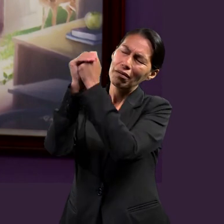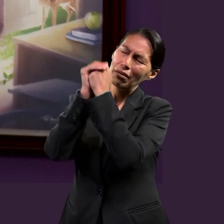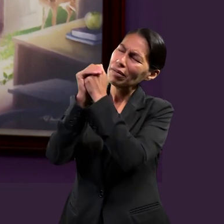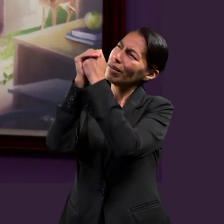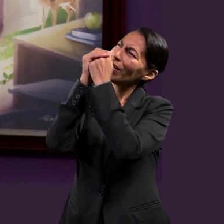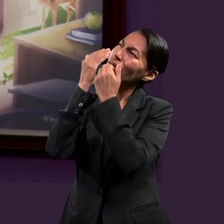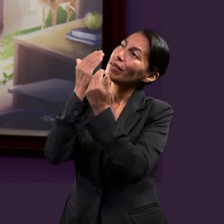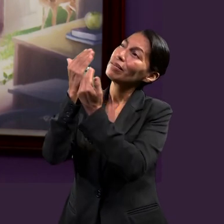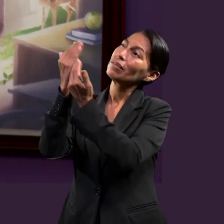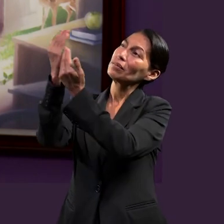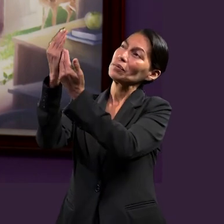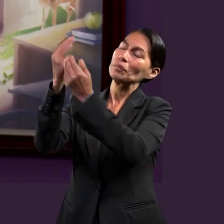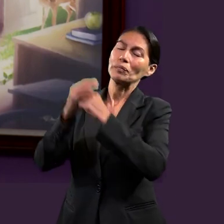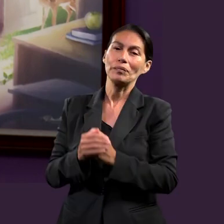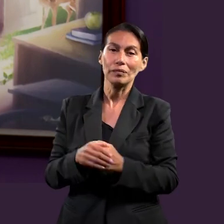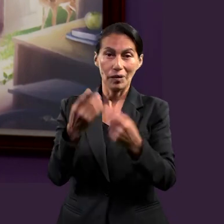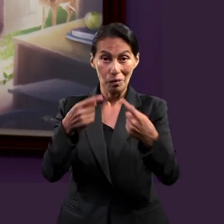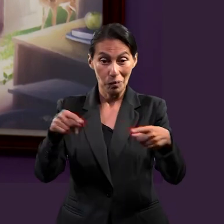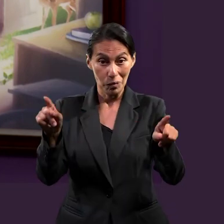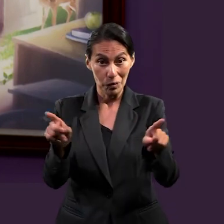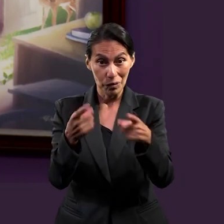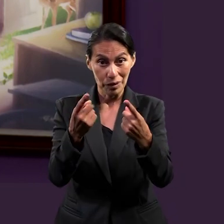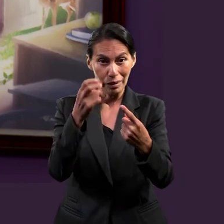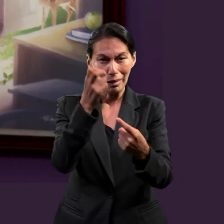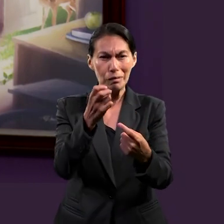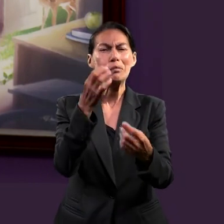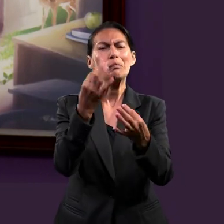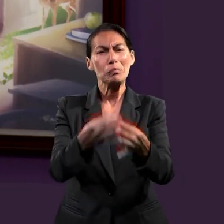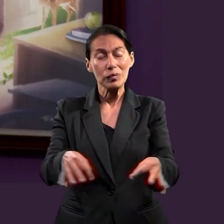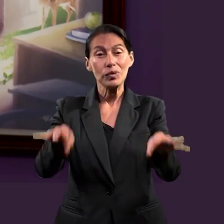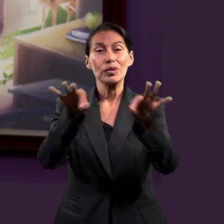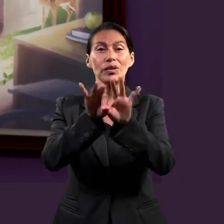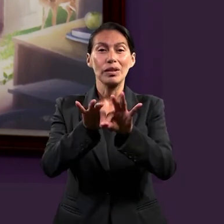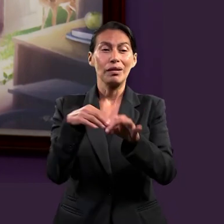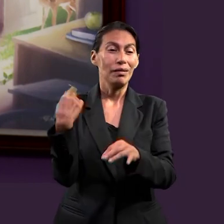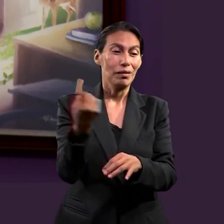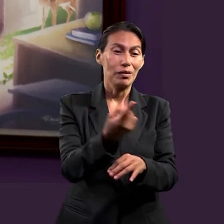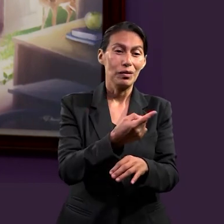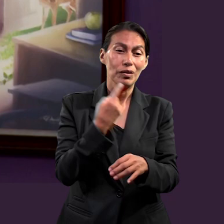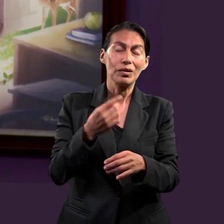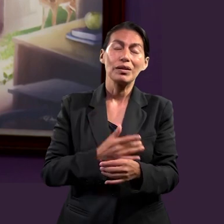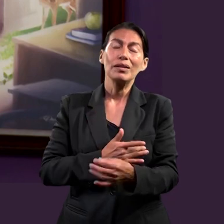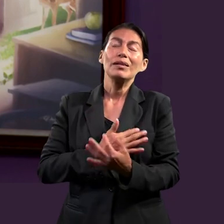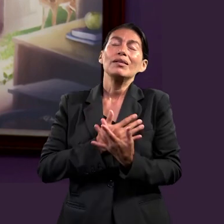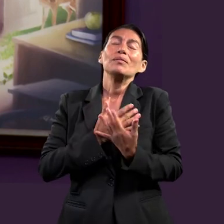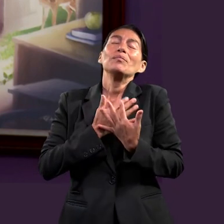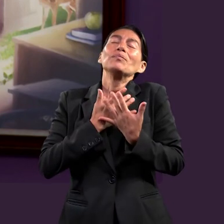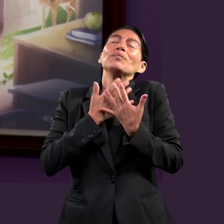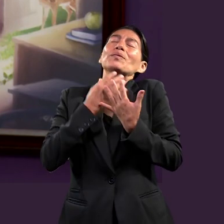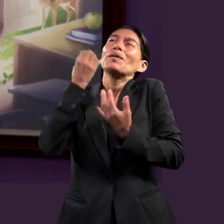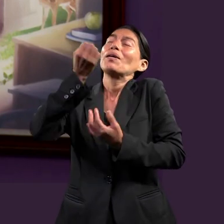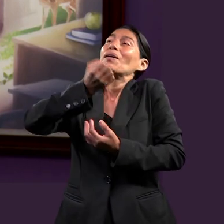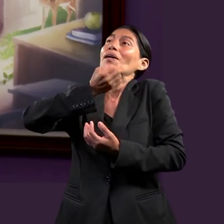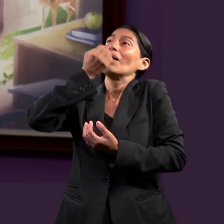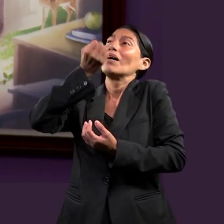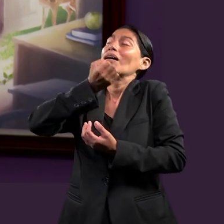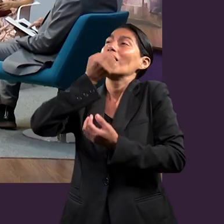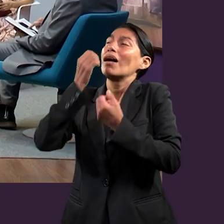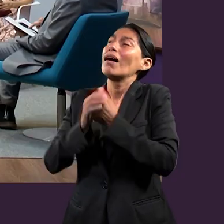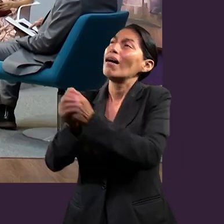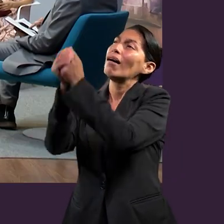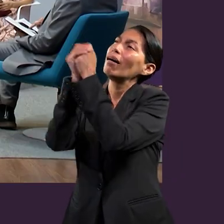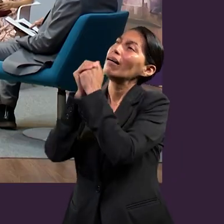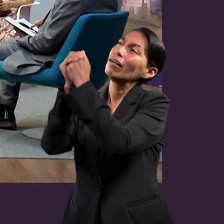cuenta la alabanza a Dios. Y pues la música es un medio en el cual podemos realmente elevar oraciones, así como lo